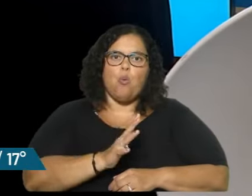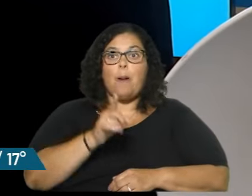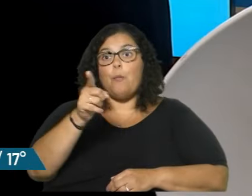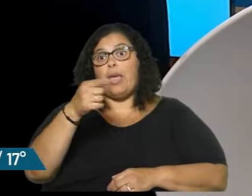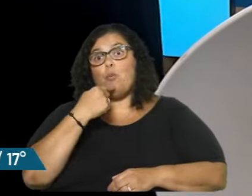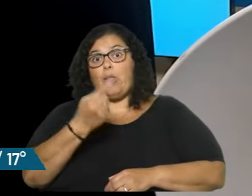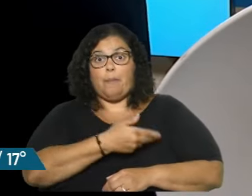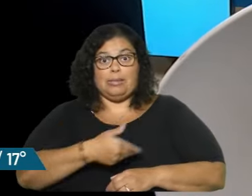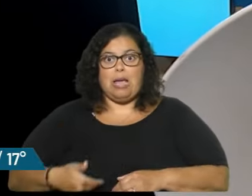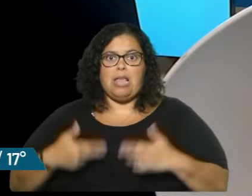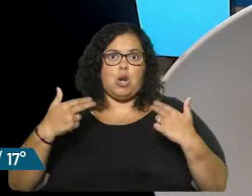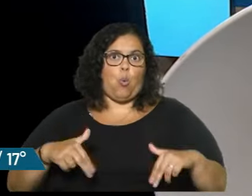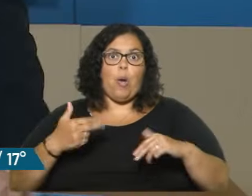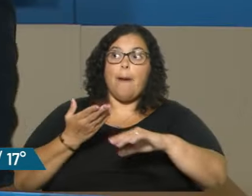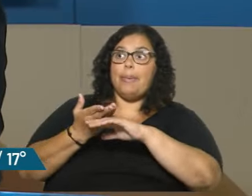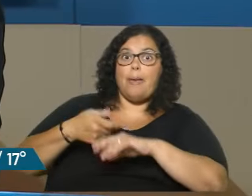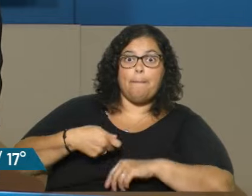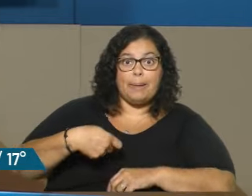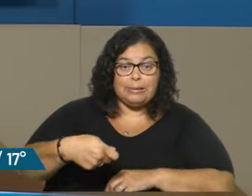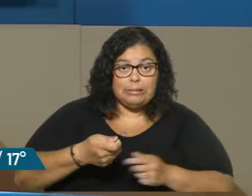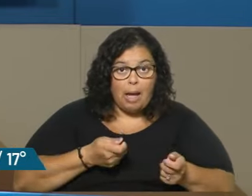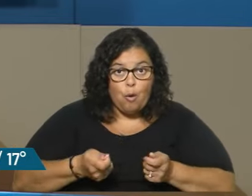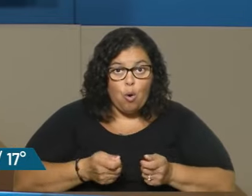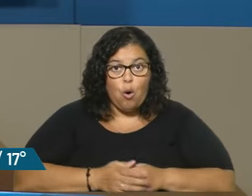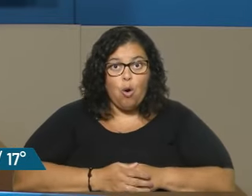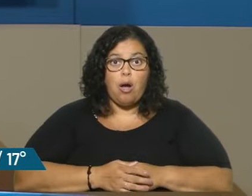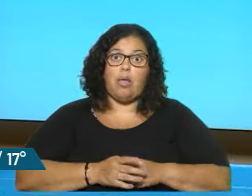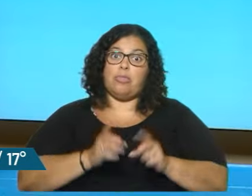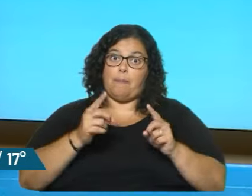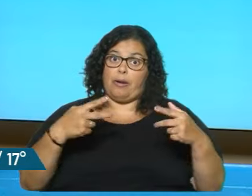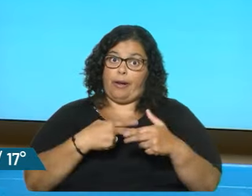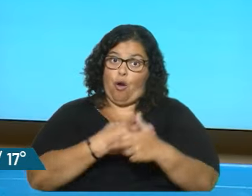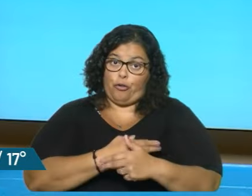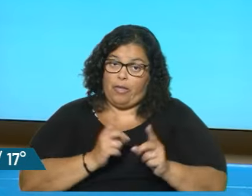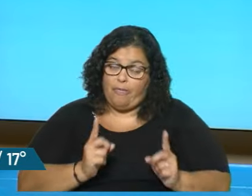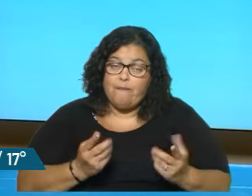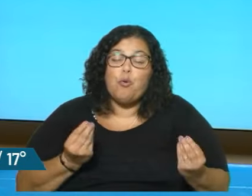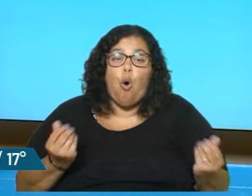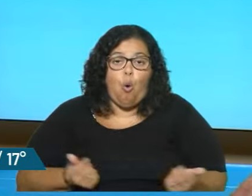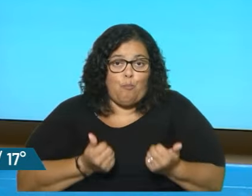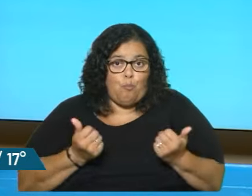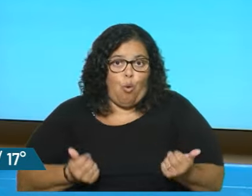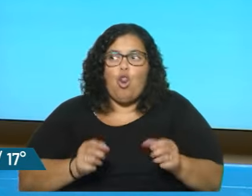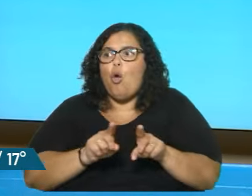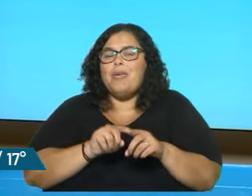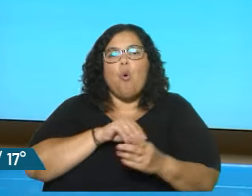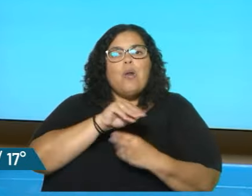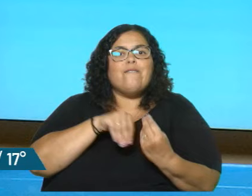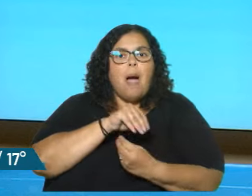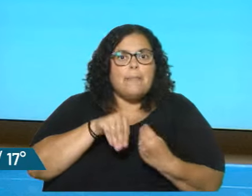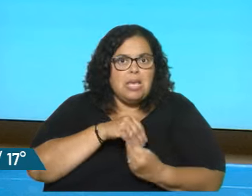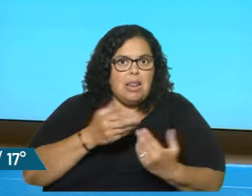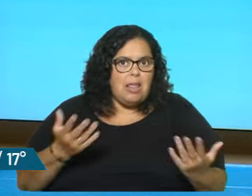préstamo a nadie. A ver. También eso implica recortes, porque ahora, o sea, a veces es como una familia esto, ¿no? Digamos,